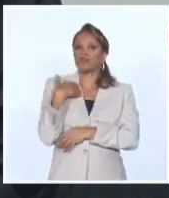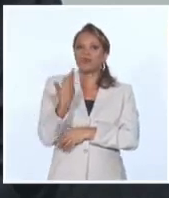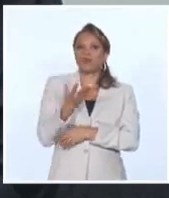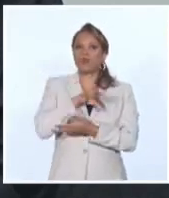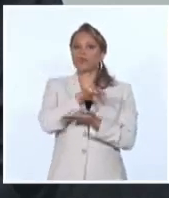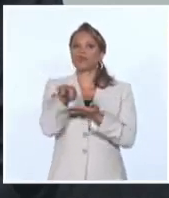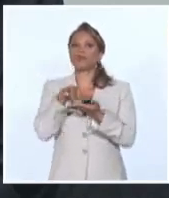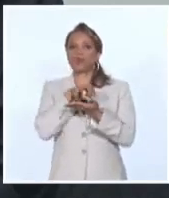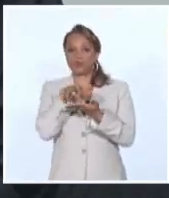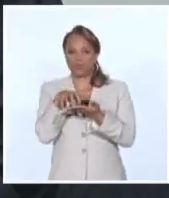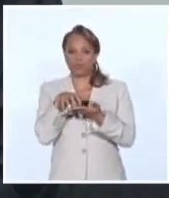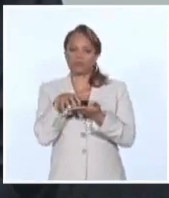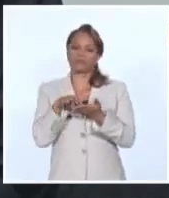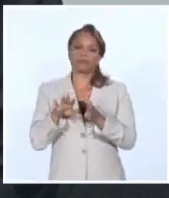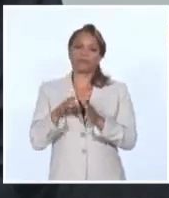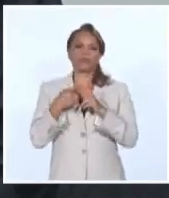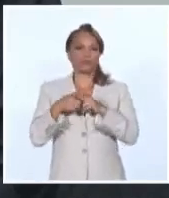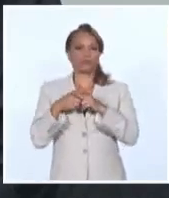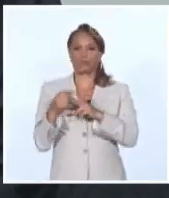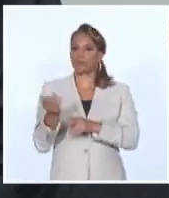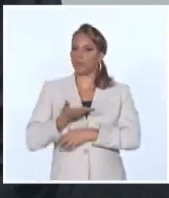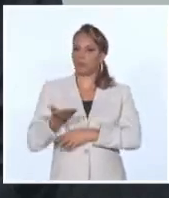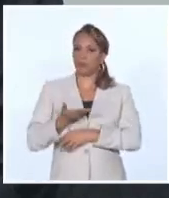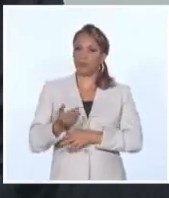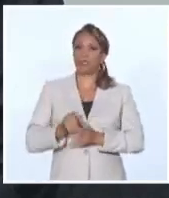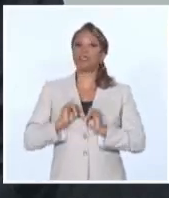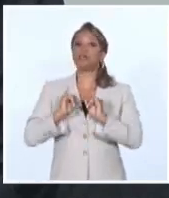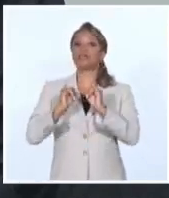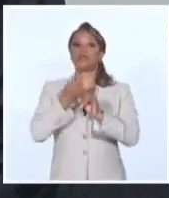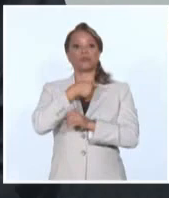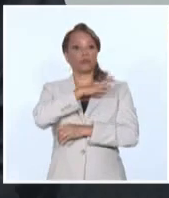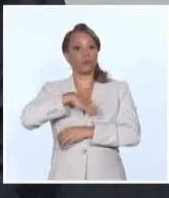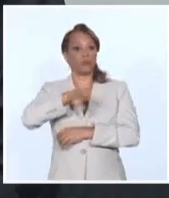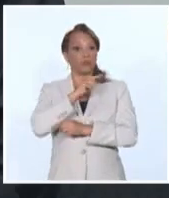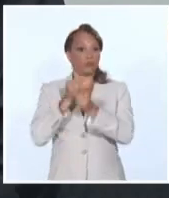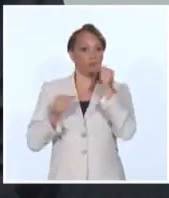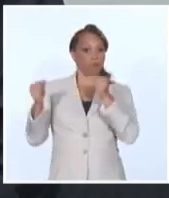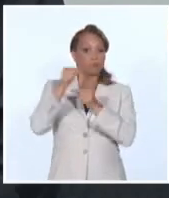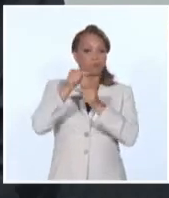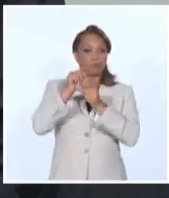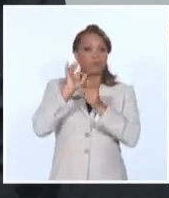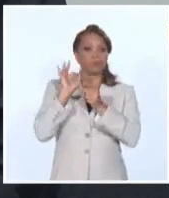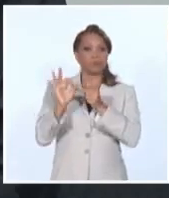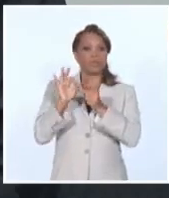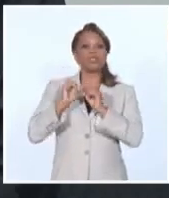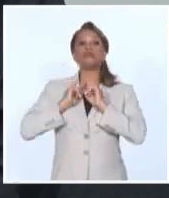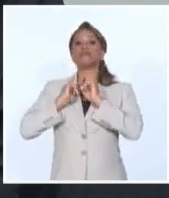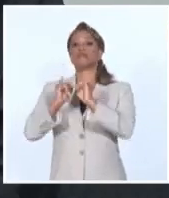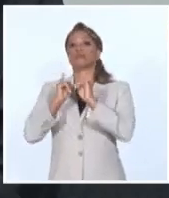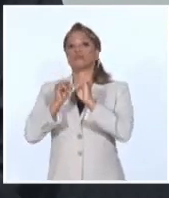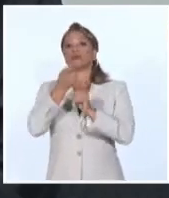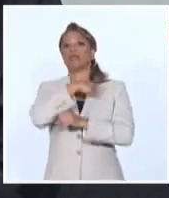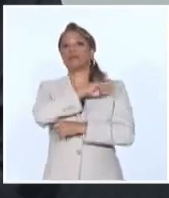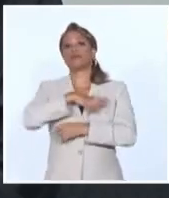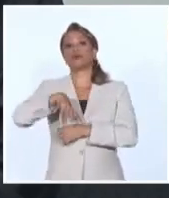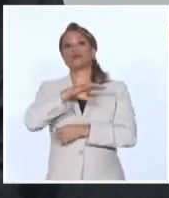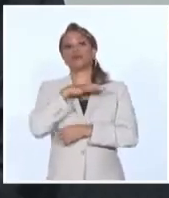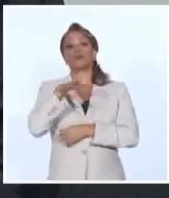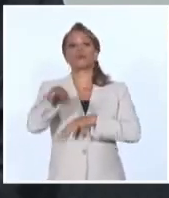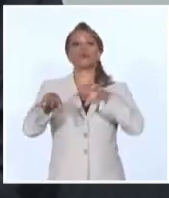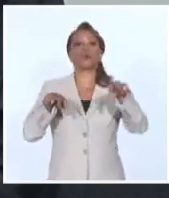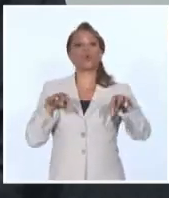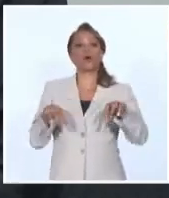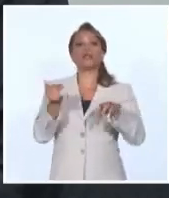solución. Y mucha información a la población. Y sobre todo mucha información a la población en los lugares donde tengamos